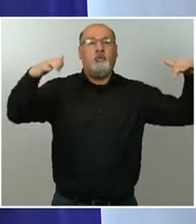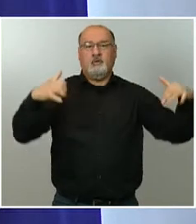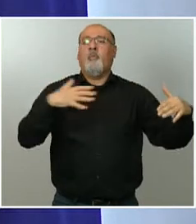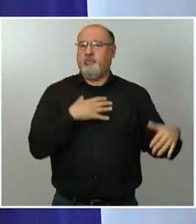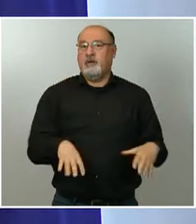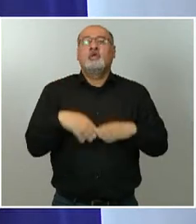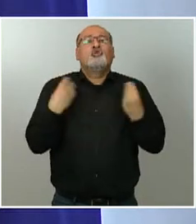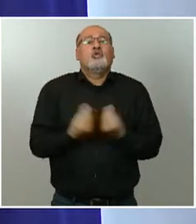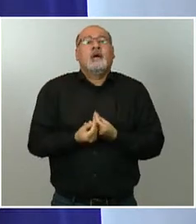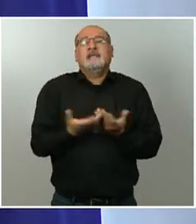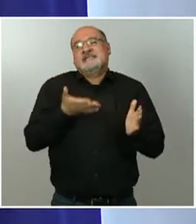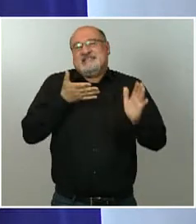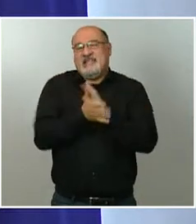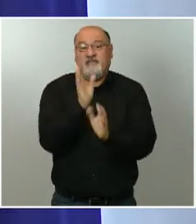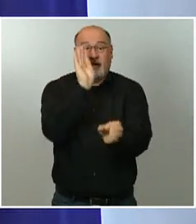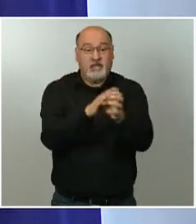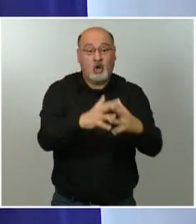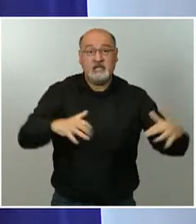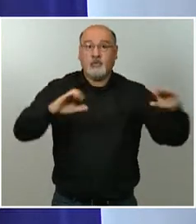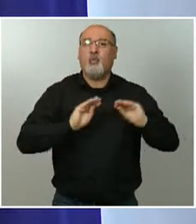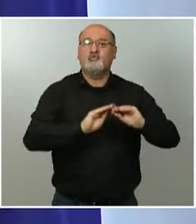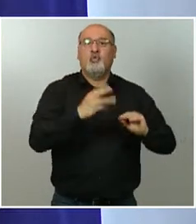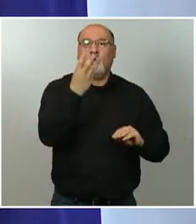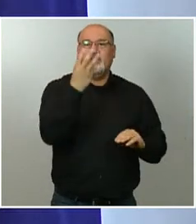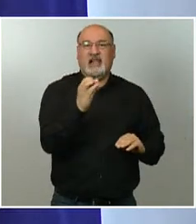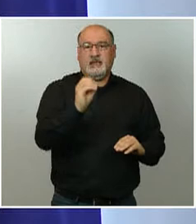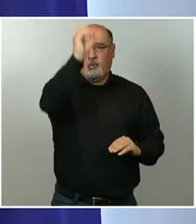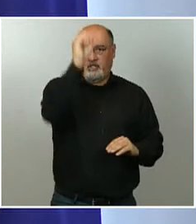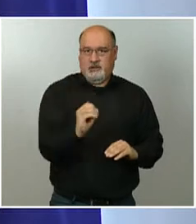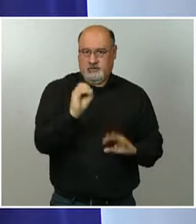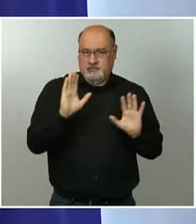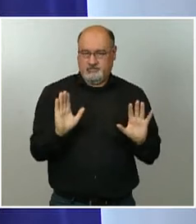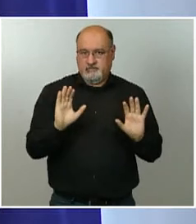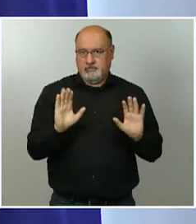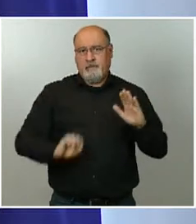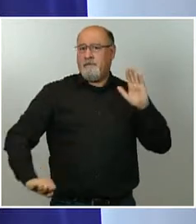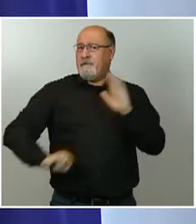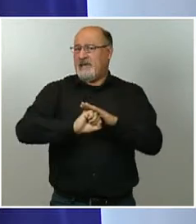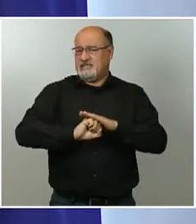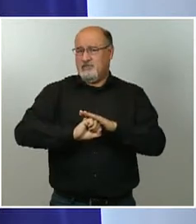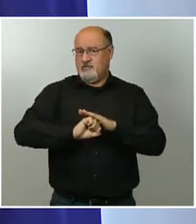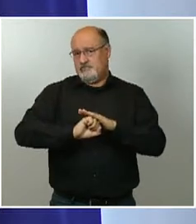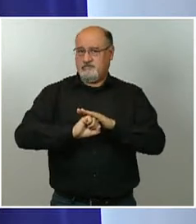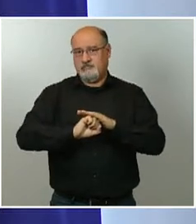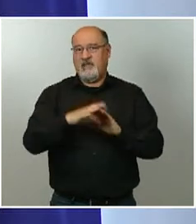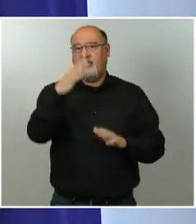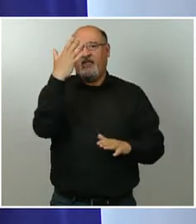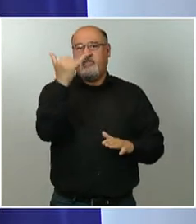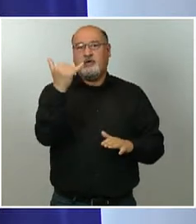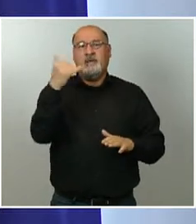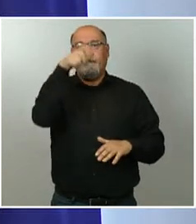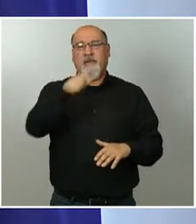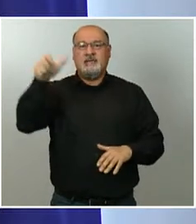30% del estadio con un tope, que es 5.000 personas. Es decir, si ese 30%